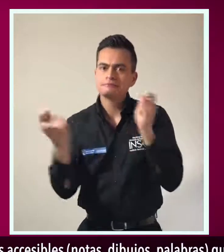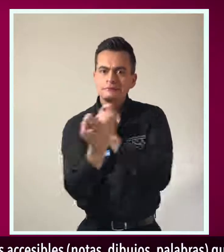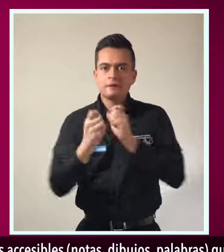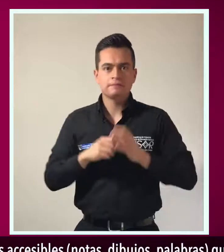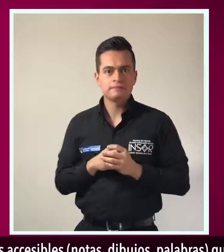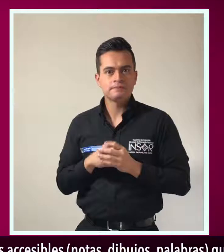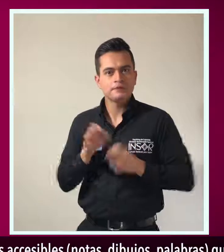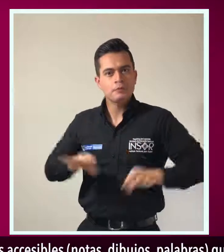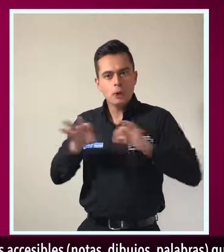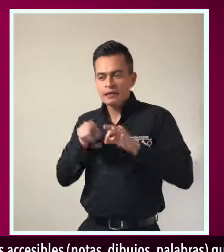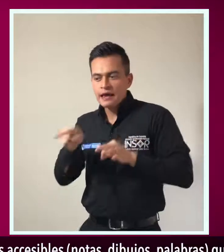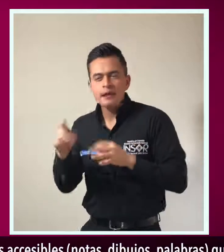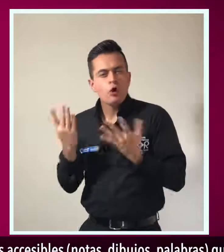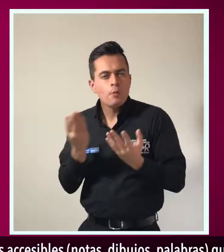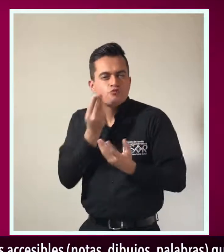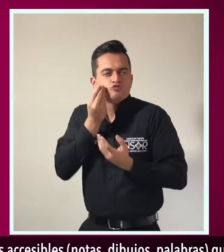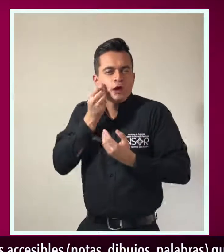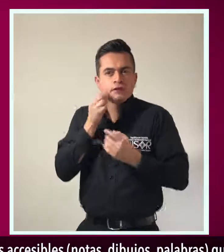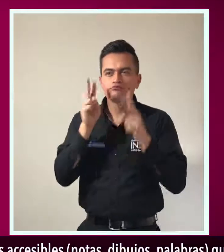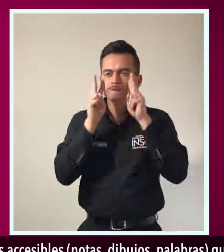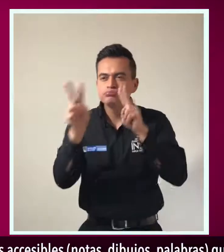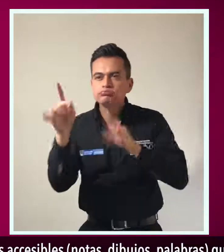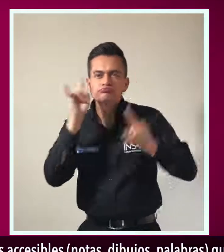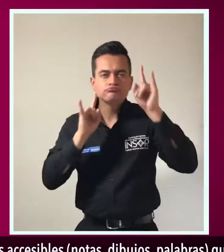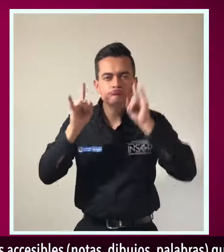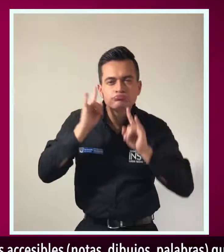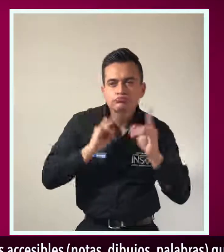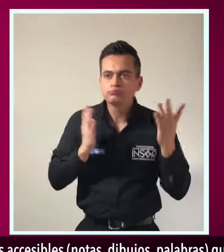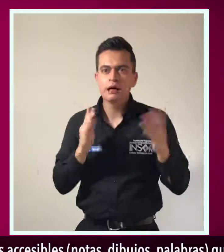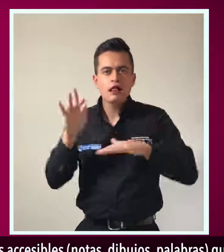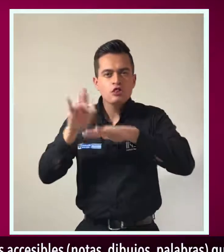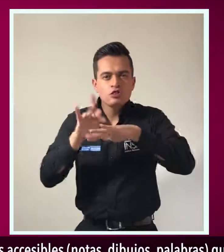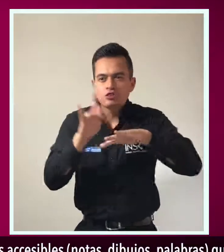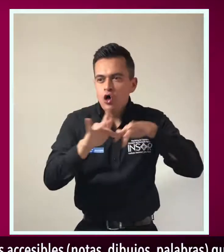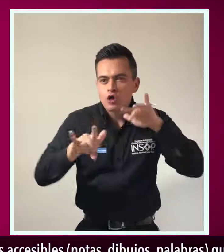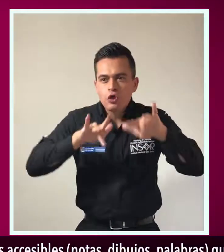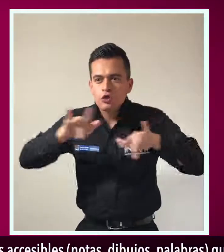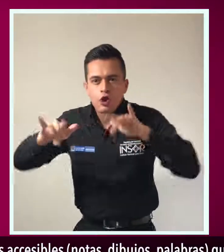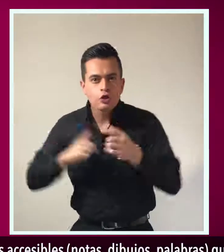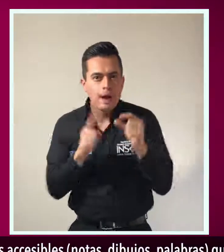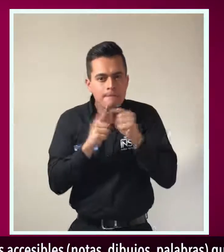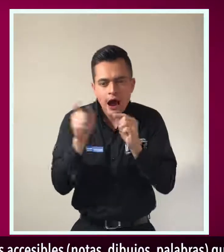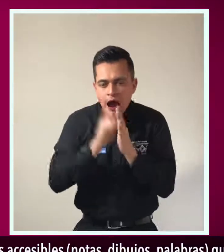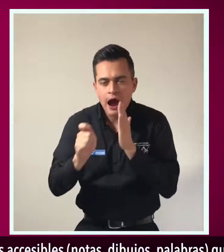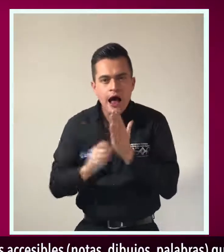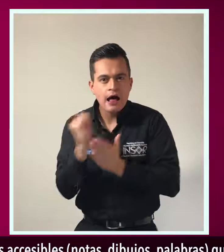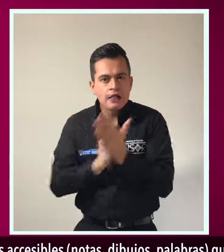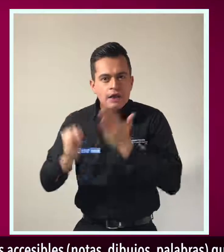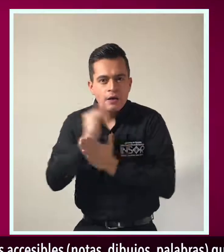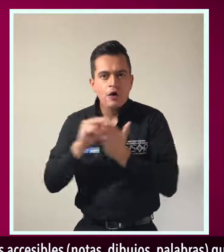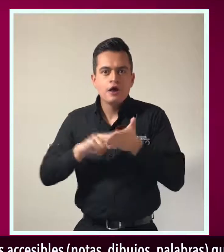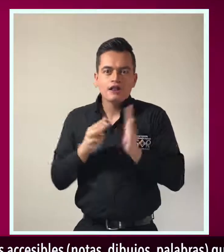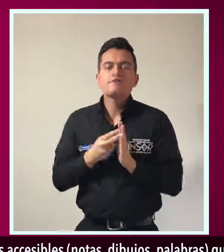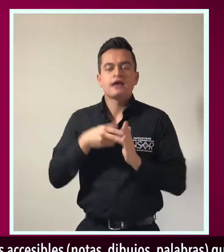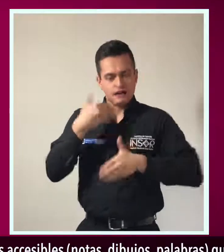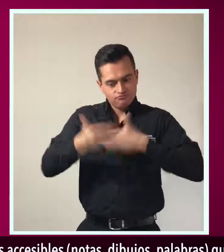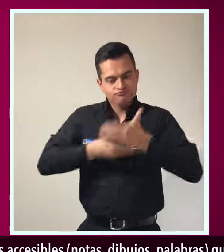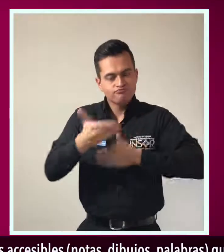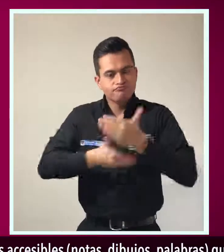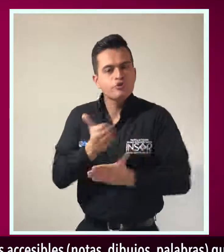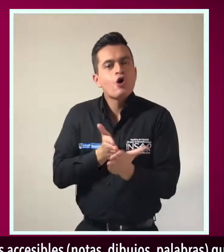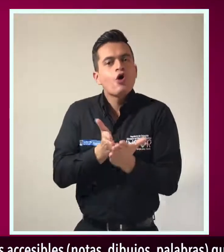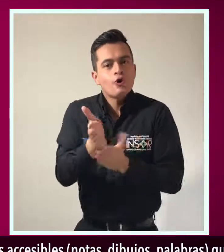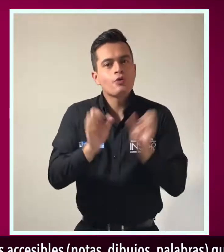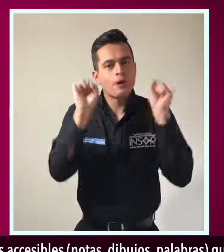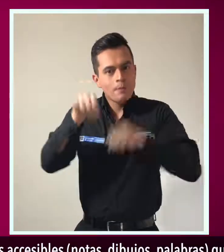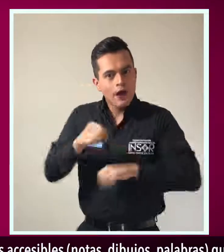Favorezca los refuerzos auditivos, visuales, táctiles, accesibles, notas, dibujos, palabras, que garanticen la comprensión y continuidad